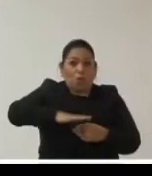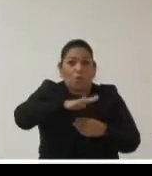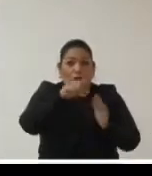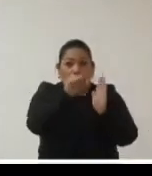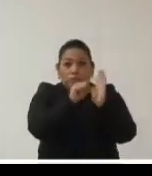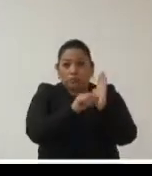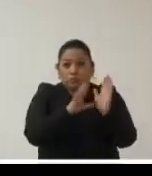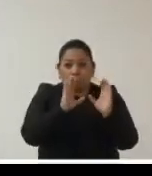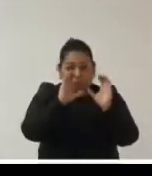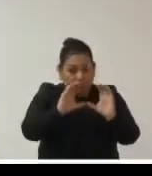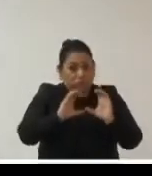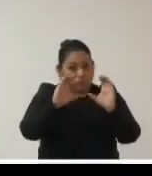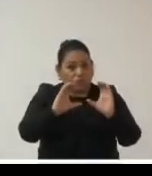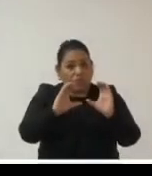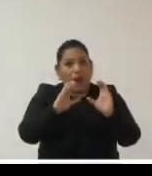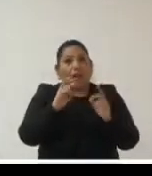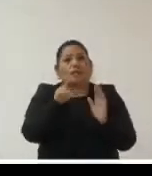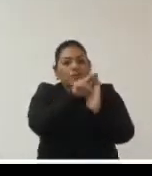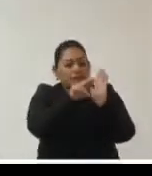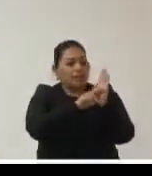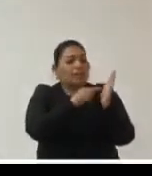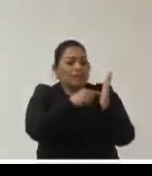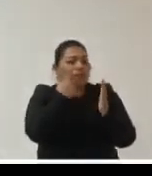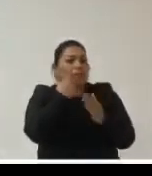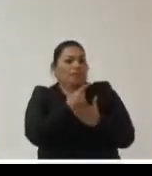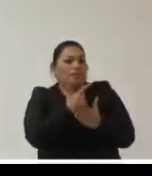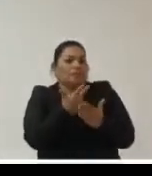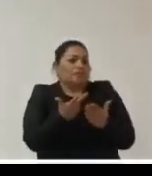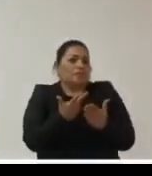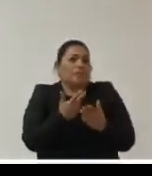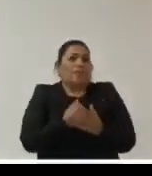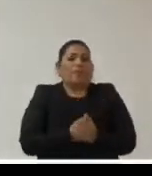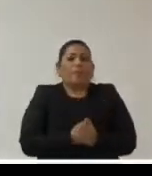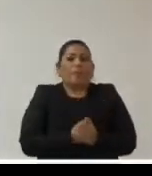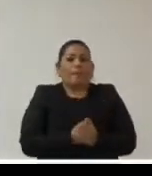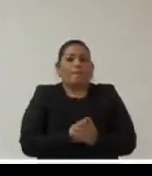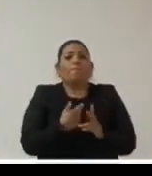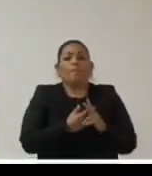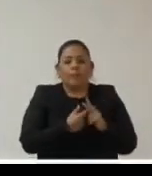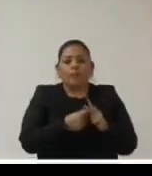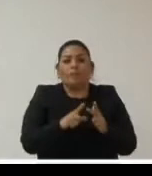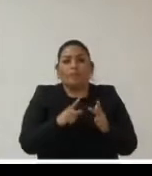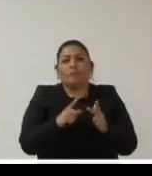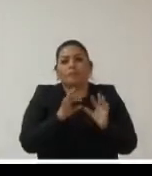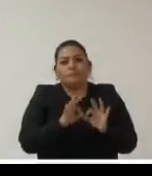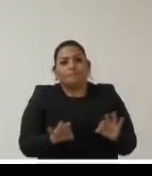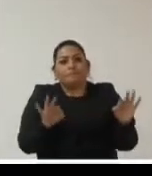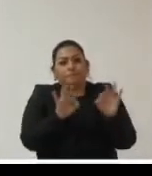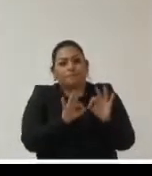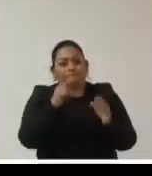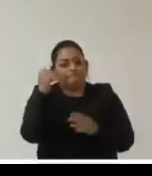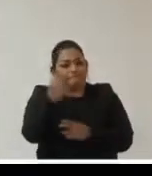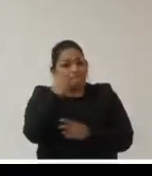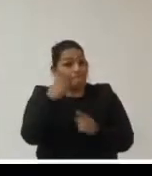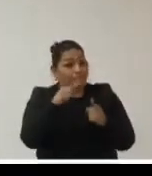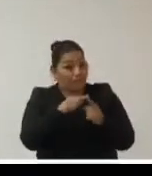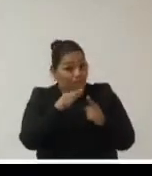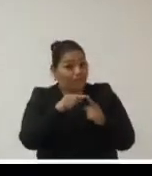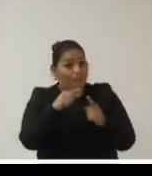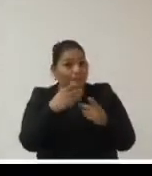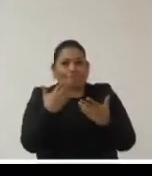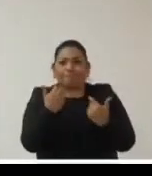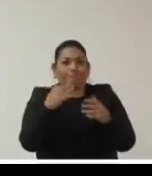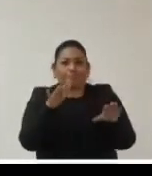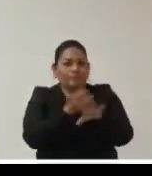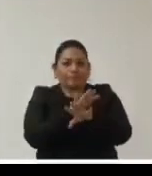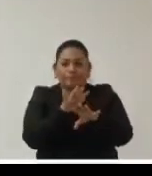del reglamento pero hemos insistido hasta la saciedad que hay principios esenciales los famosos principios que tampoco han